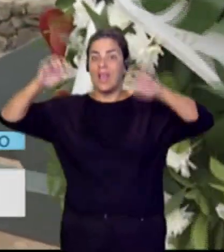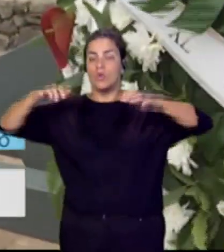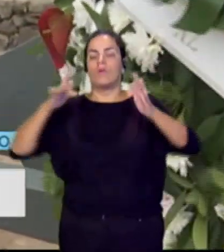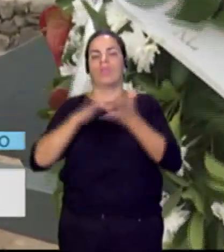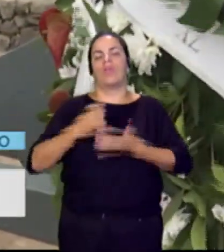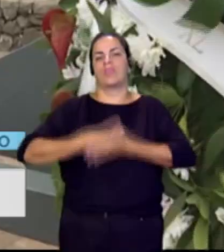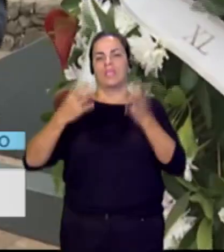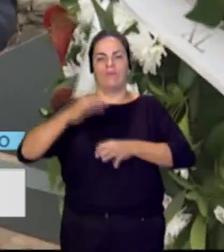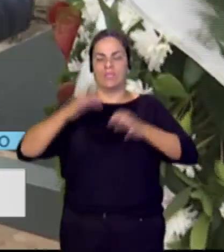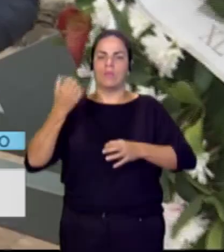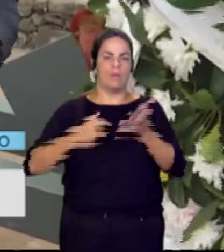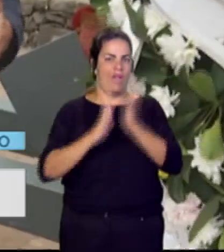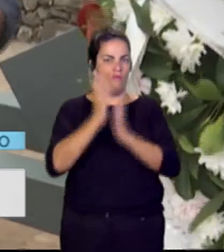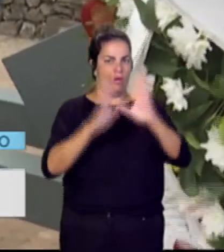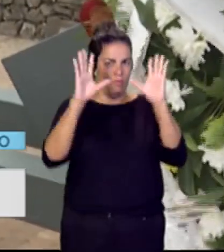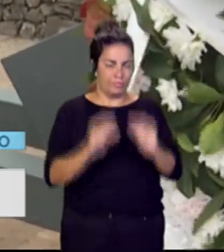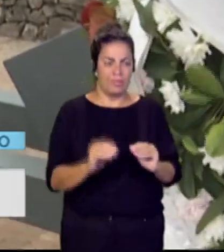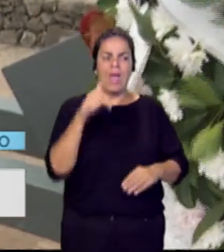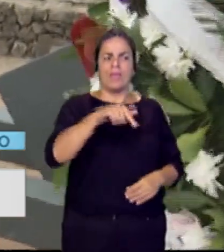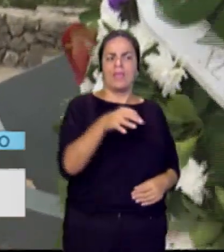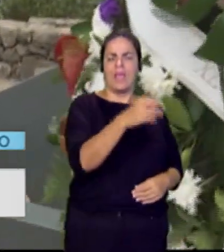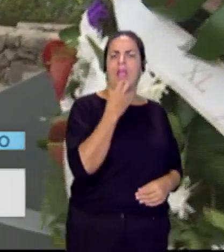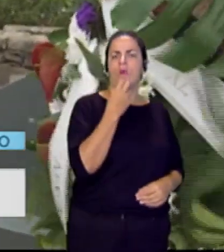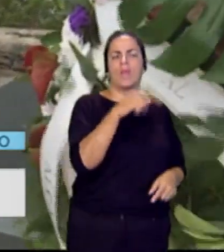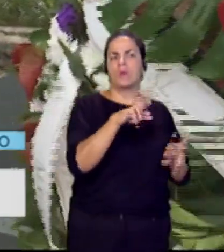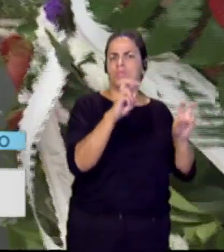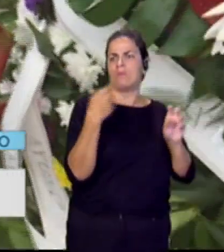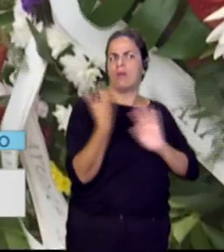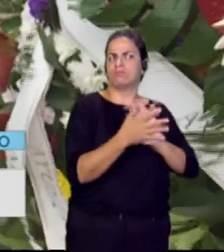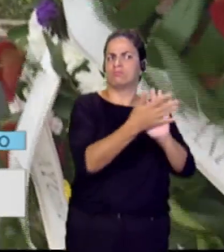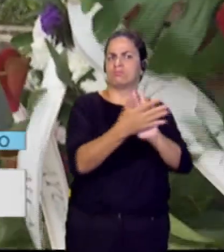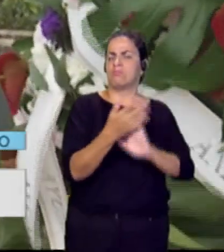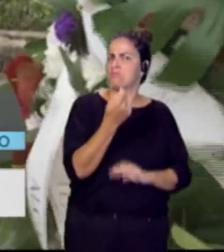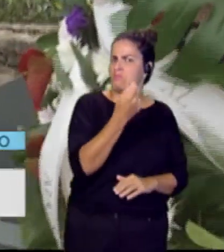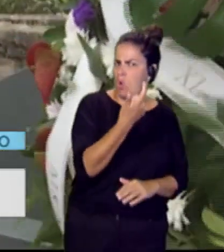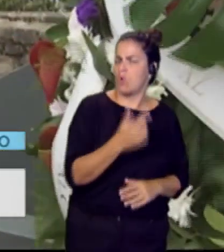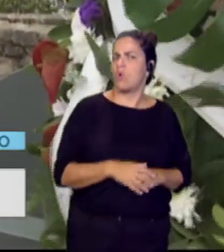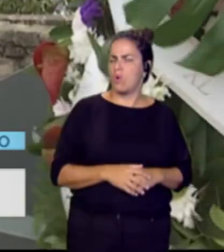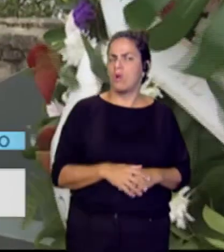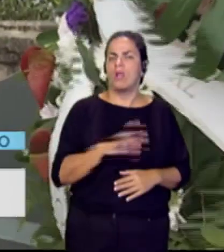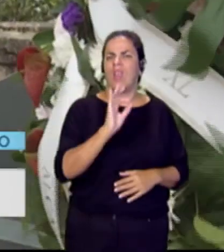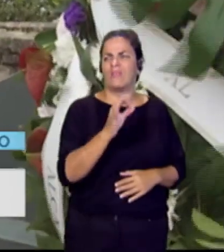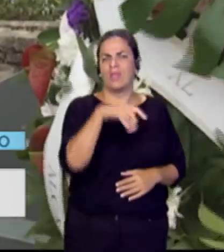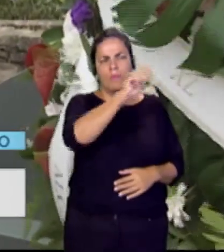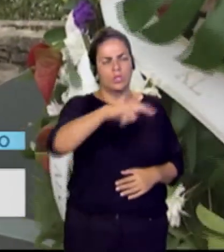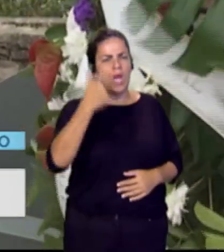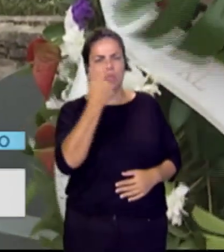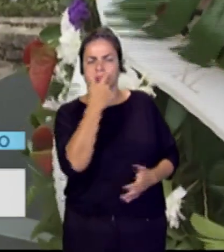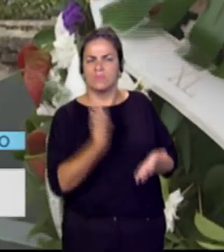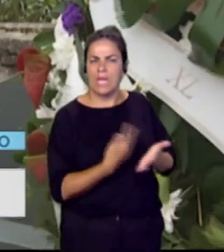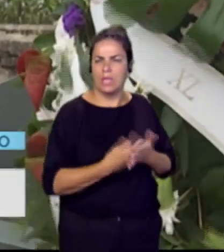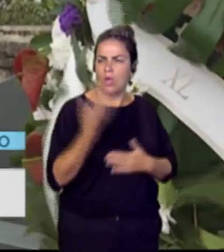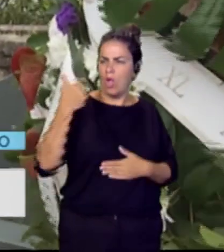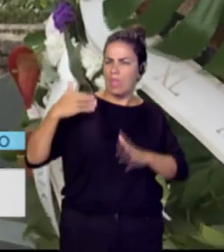septiembre. Aquí en la isla colombina todavía hoy es un tema del que poco se habla. La verdad que nos ha costado y mucho encontrar a testigos de la época que